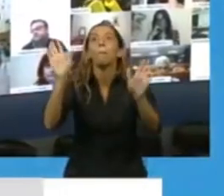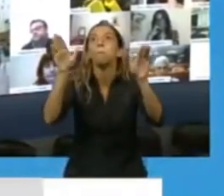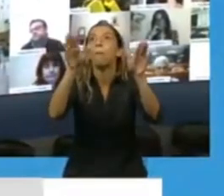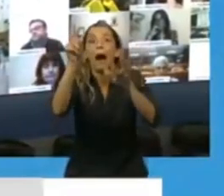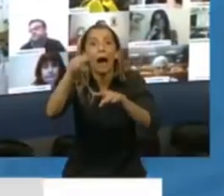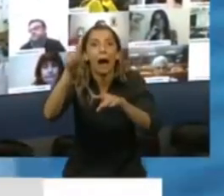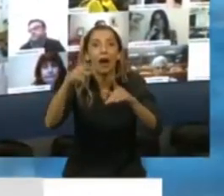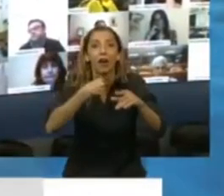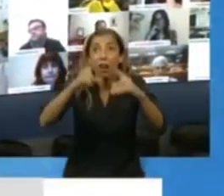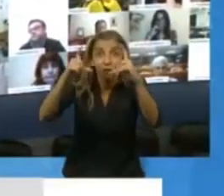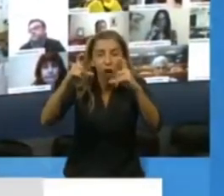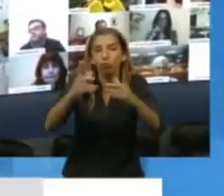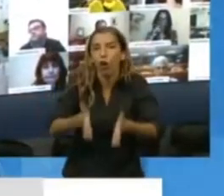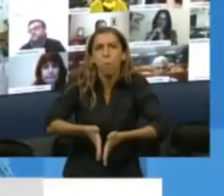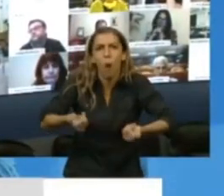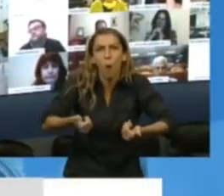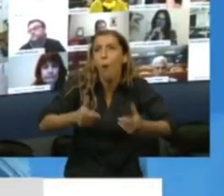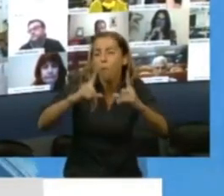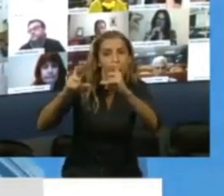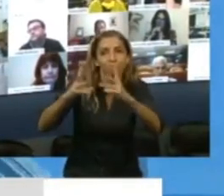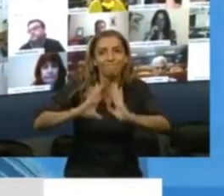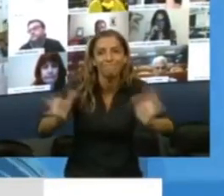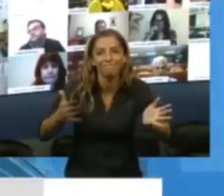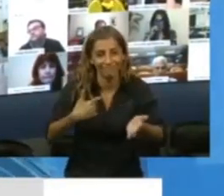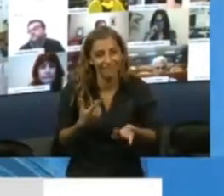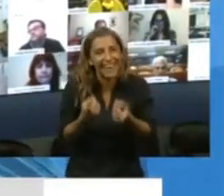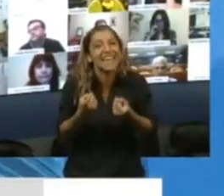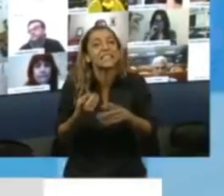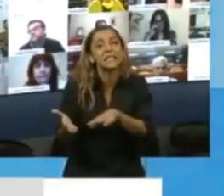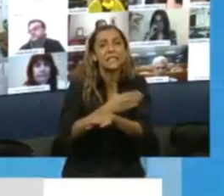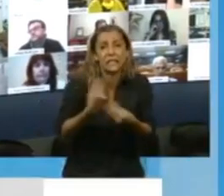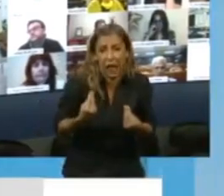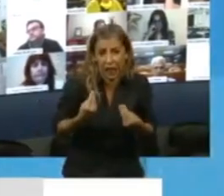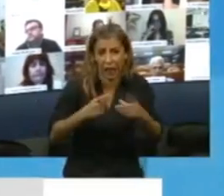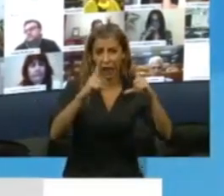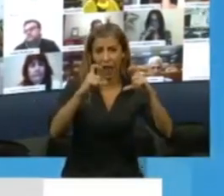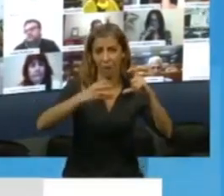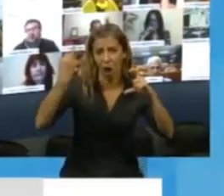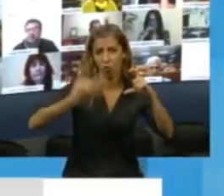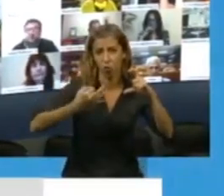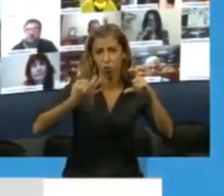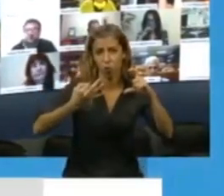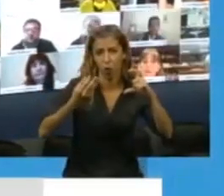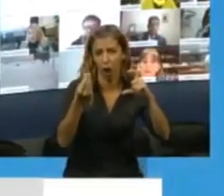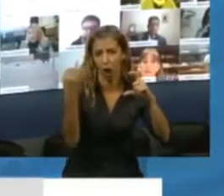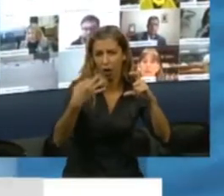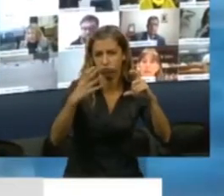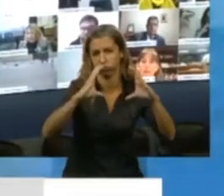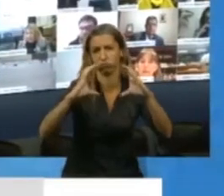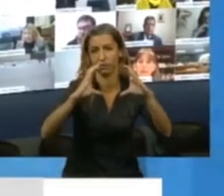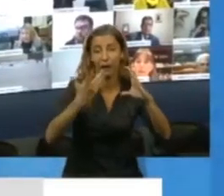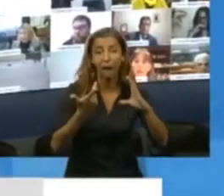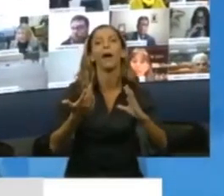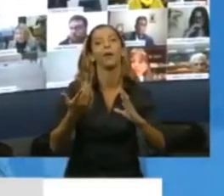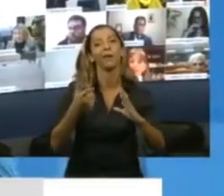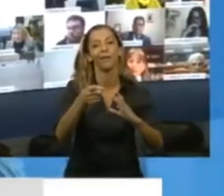Tiene que tener el equipo fotográfico, si es posible, el de mejor calidad. Pero tiene que tener la pericia y la